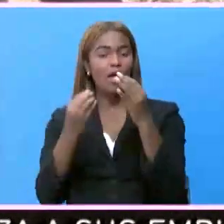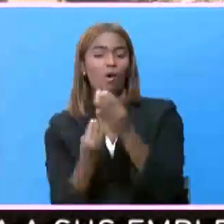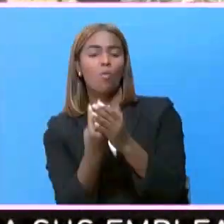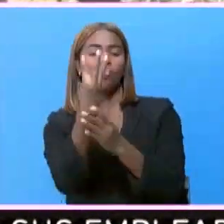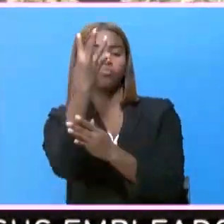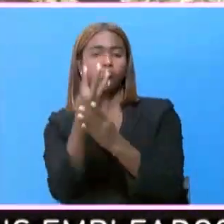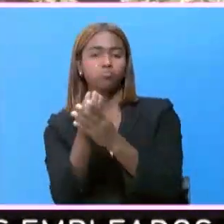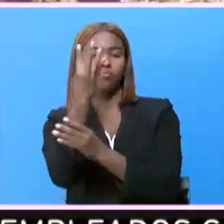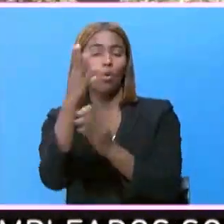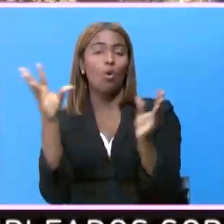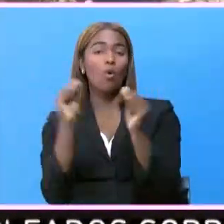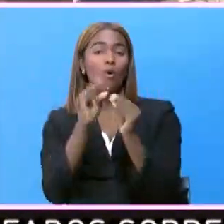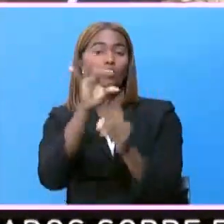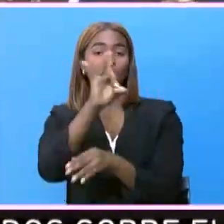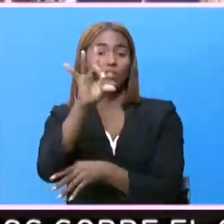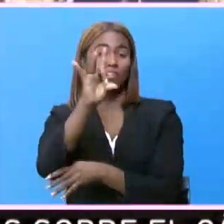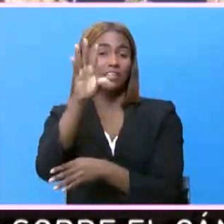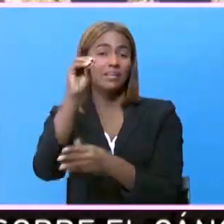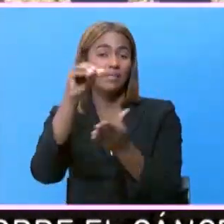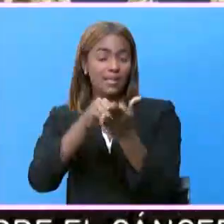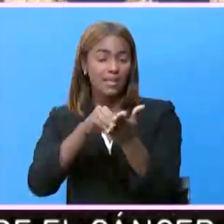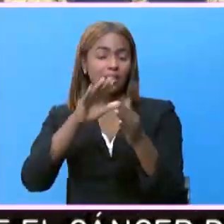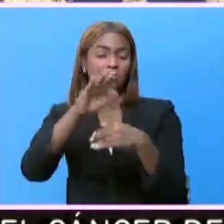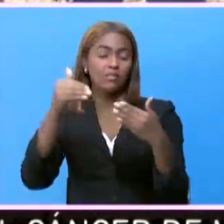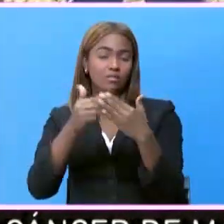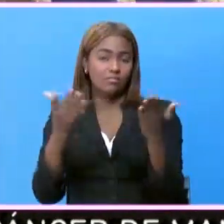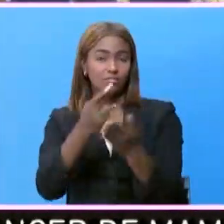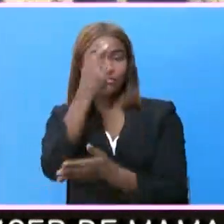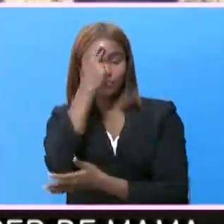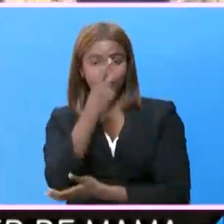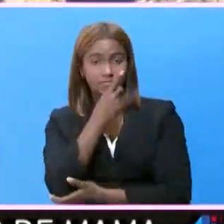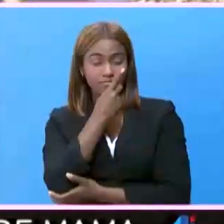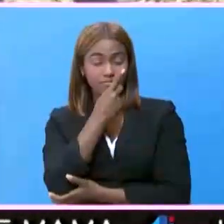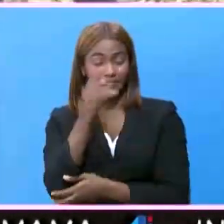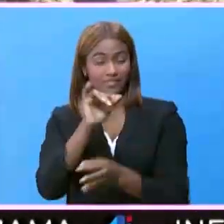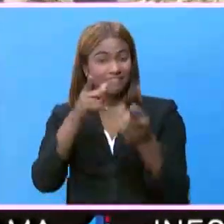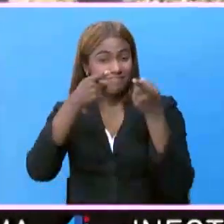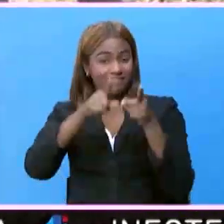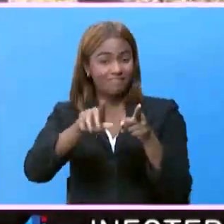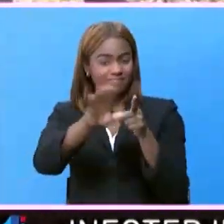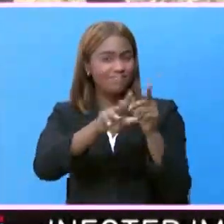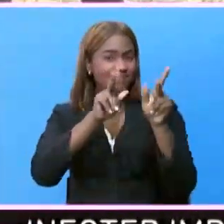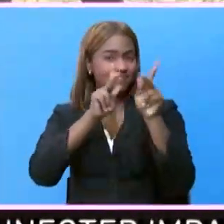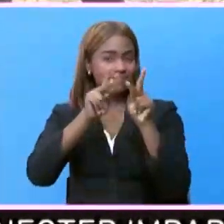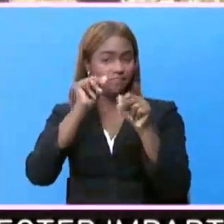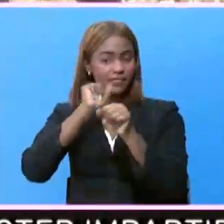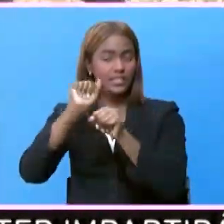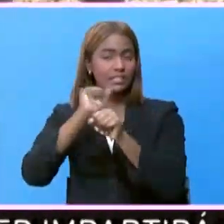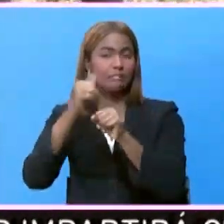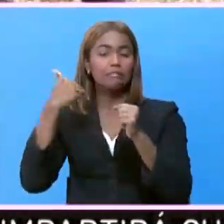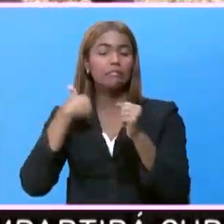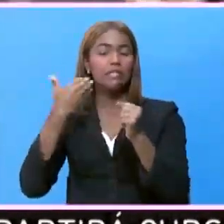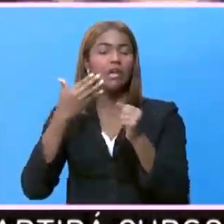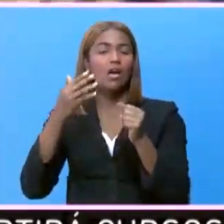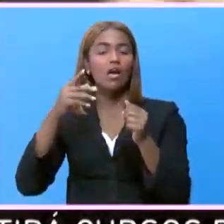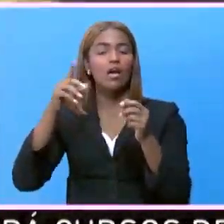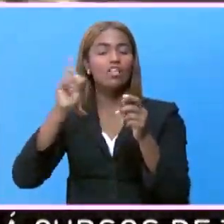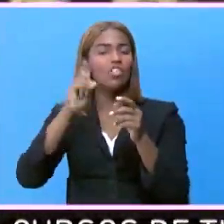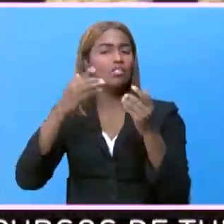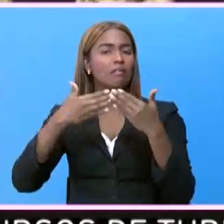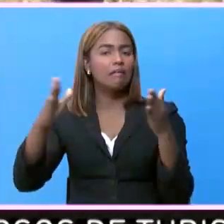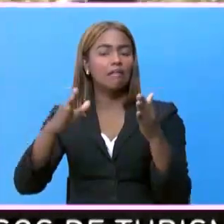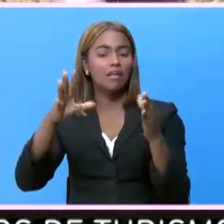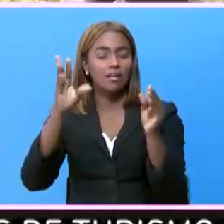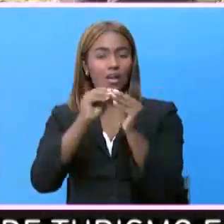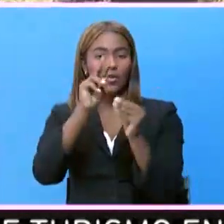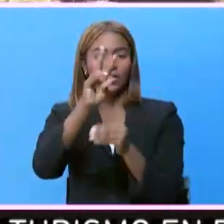880 mil árboles en todo el territorio nacional. En el caso de Puerto Plata, jornada tuvo como punto de encuentro los